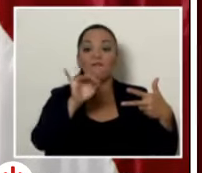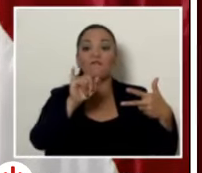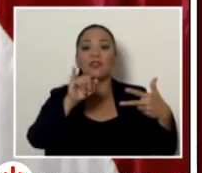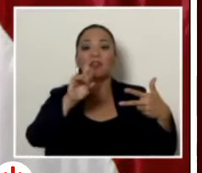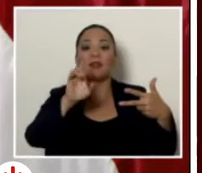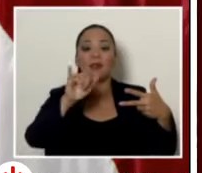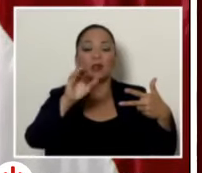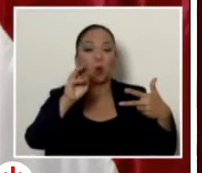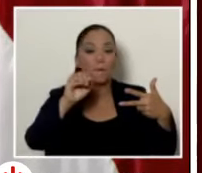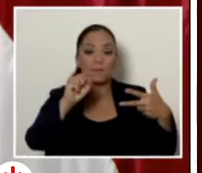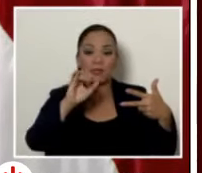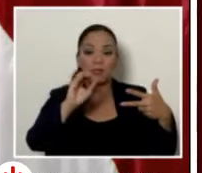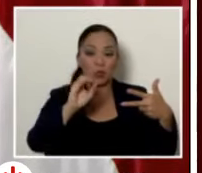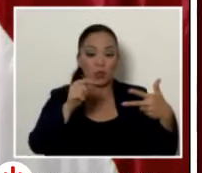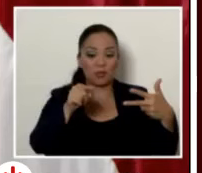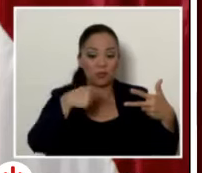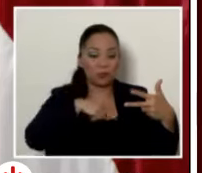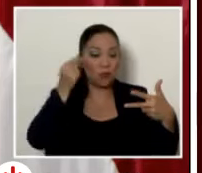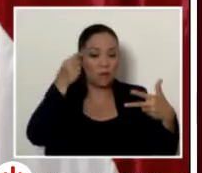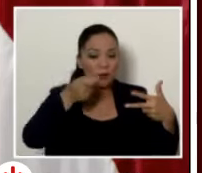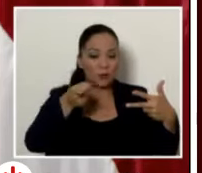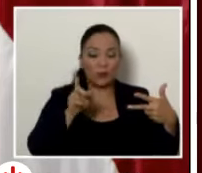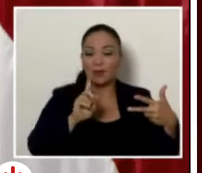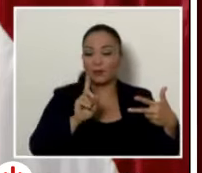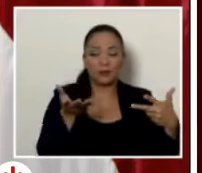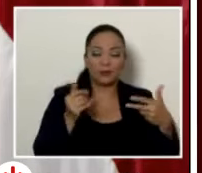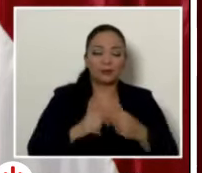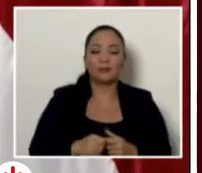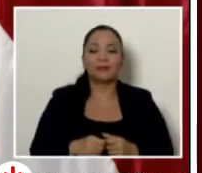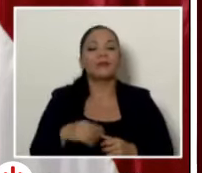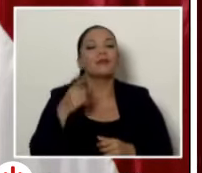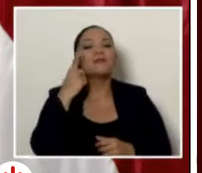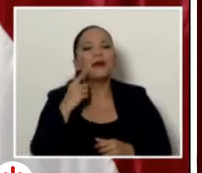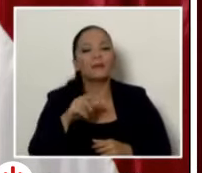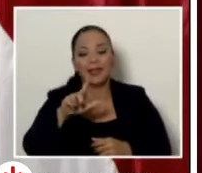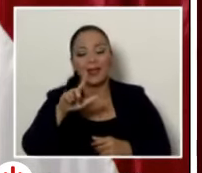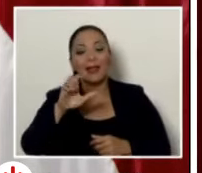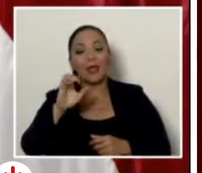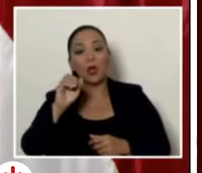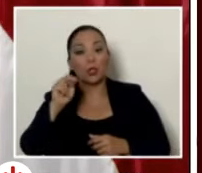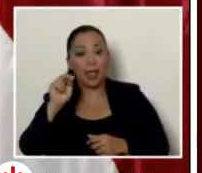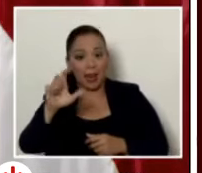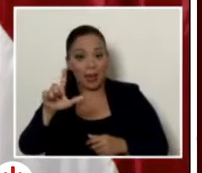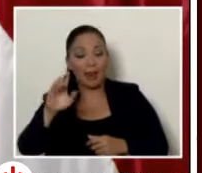porque eso no lo controla el gobierno vea en el caso de leonel baruc golver es aún peor